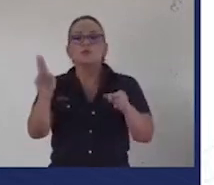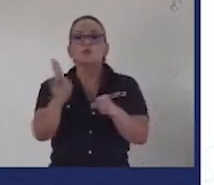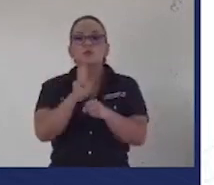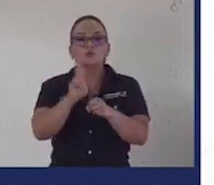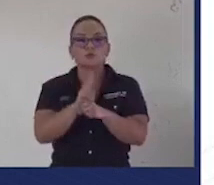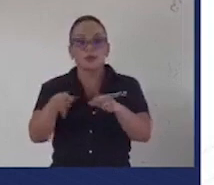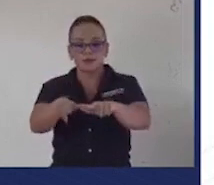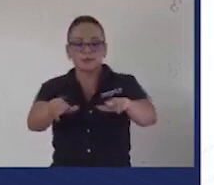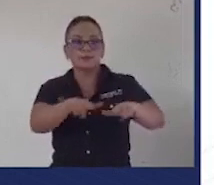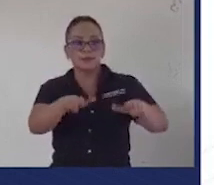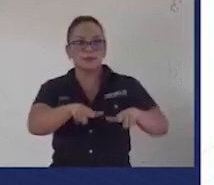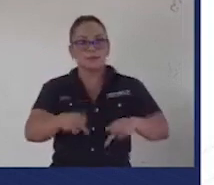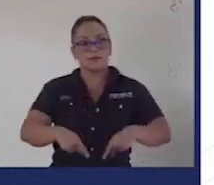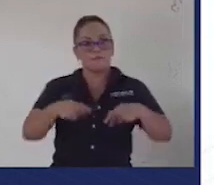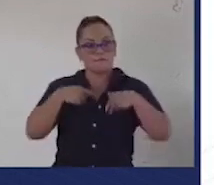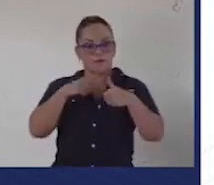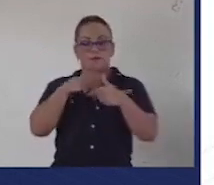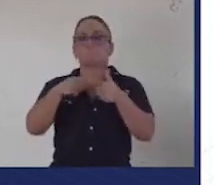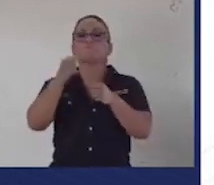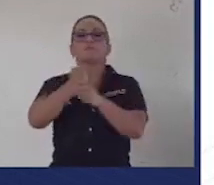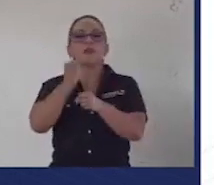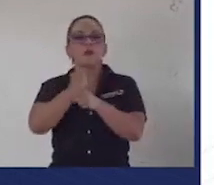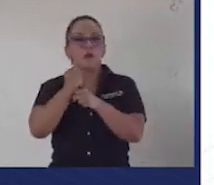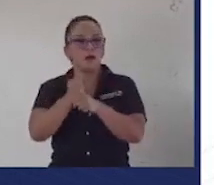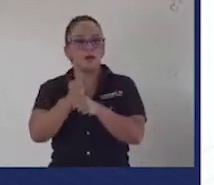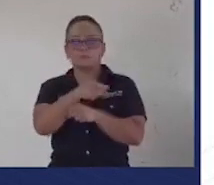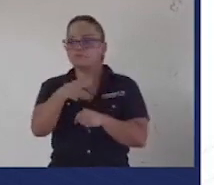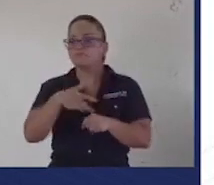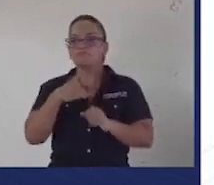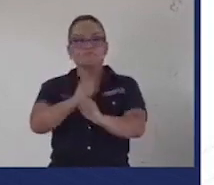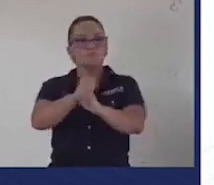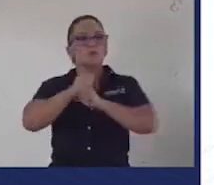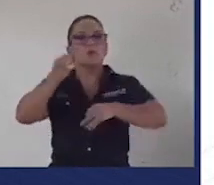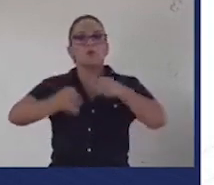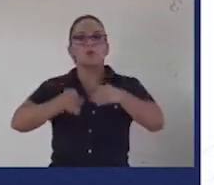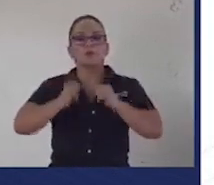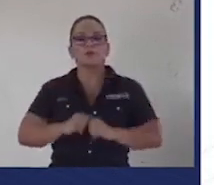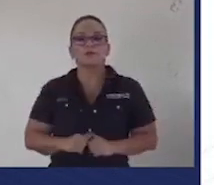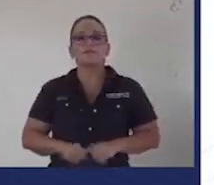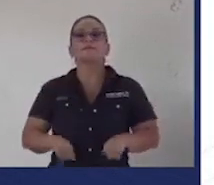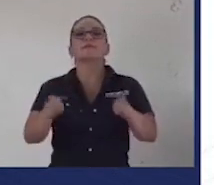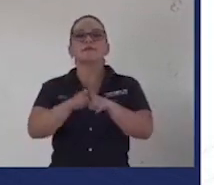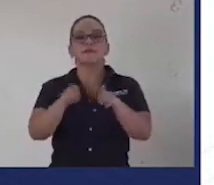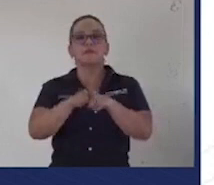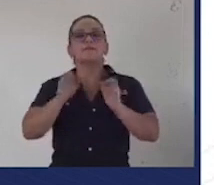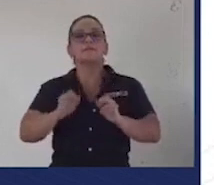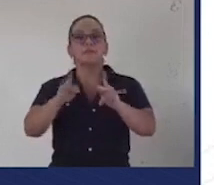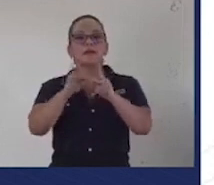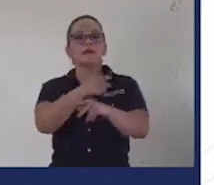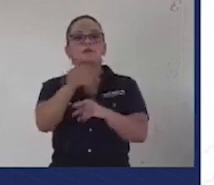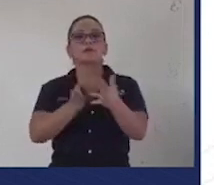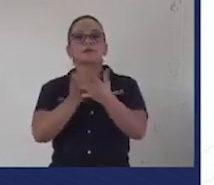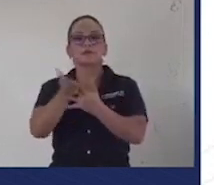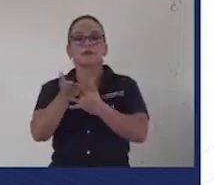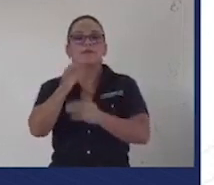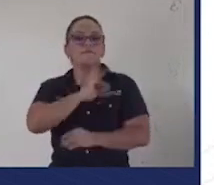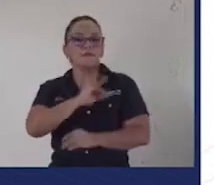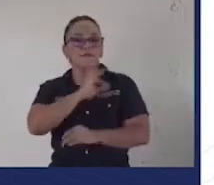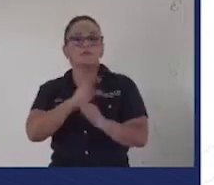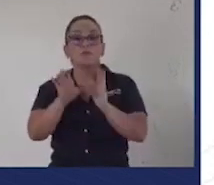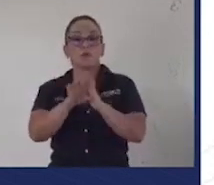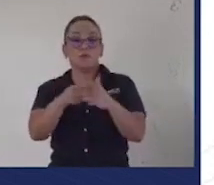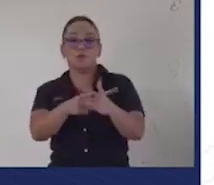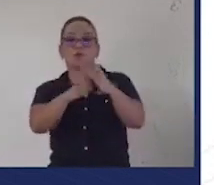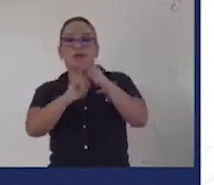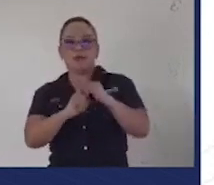tierras para vivir y trabajar con total seguridad jurídica y les permitirá acceder a beneficios como créditos,